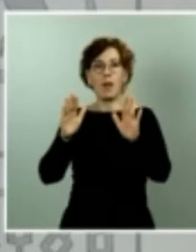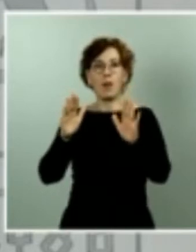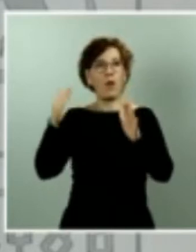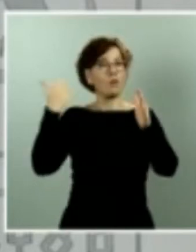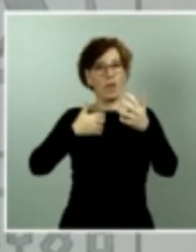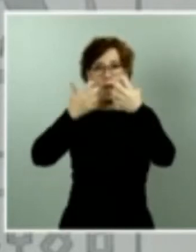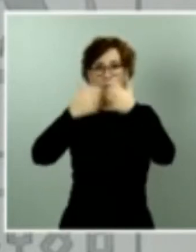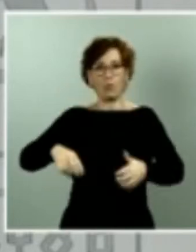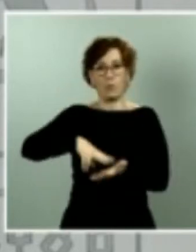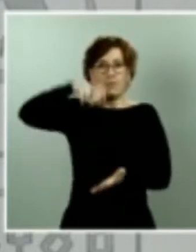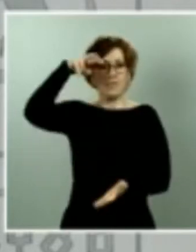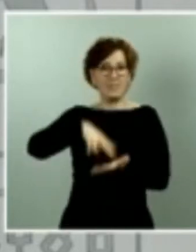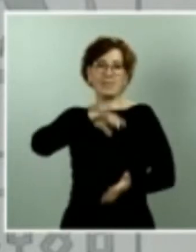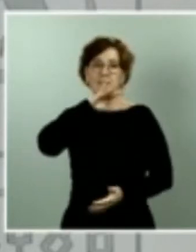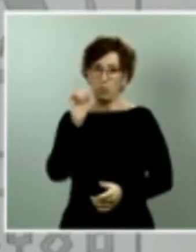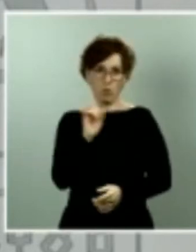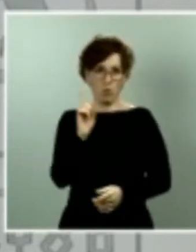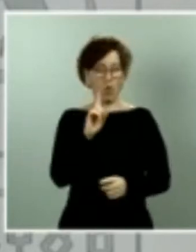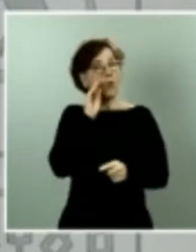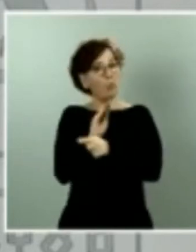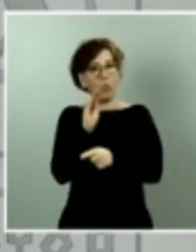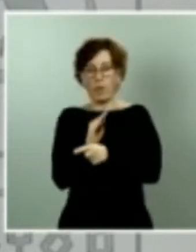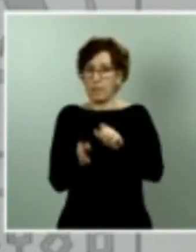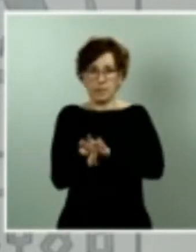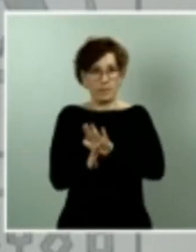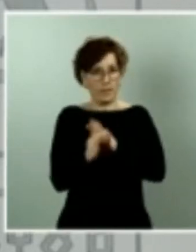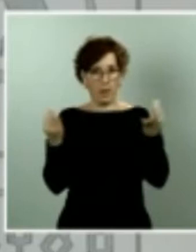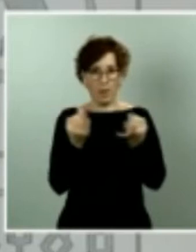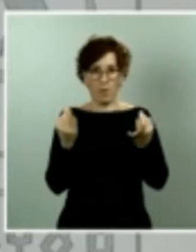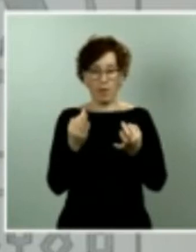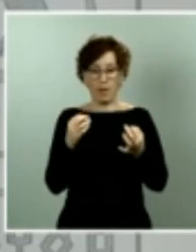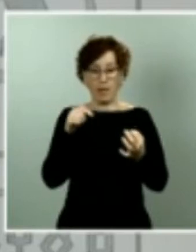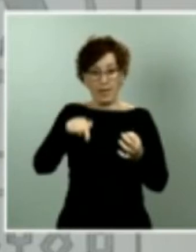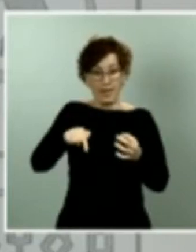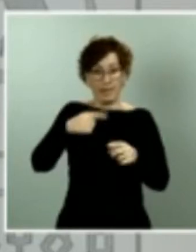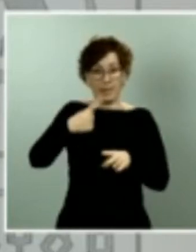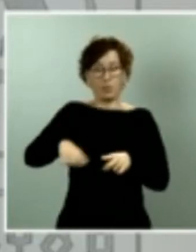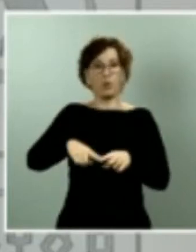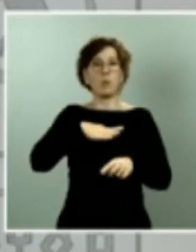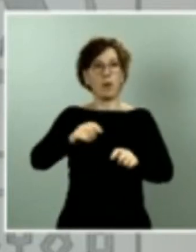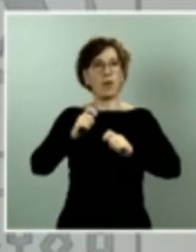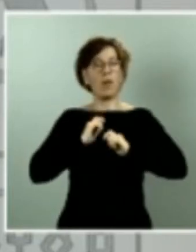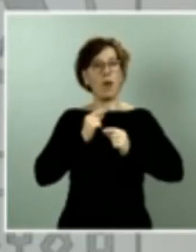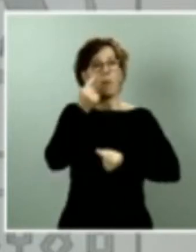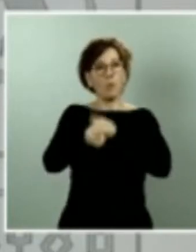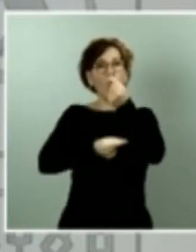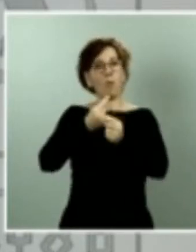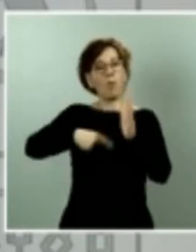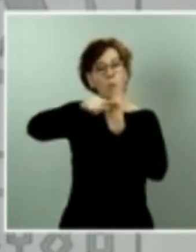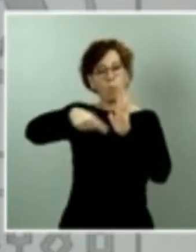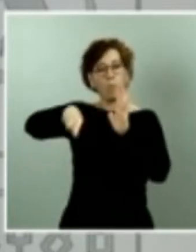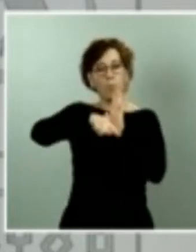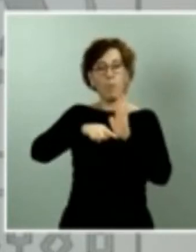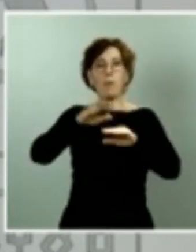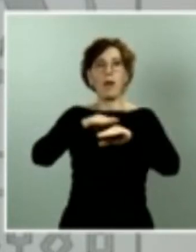siendo prudentes. Toda esta evolución nos va a permitir ir planteando posibles medidas de alivio, posibles escenarios